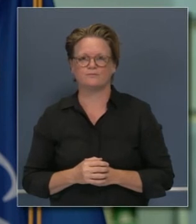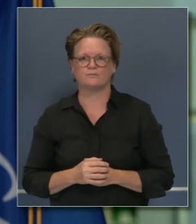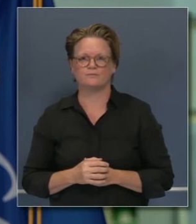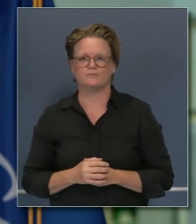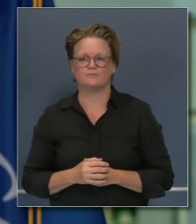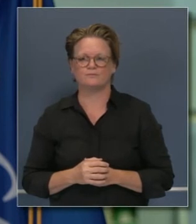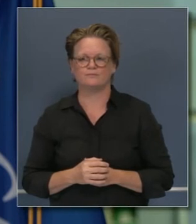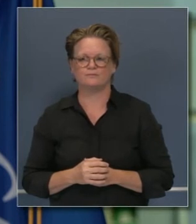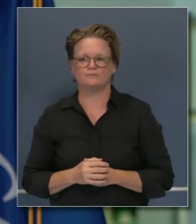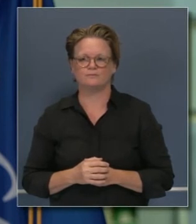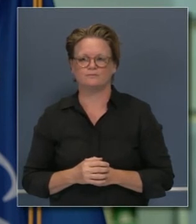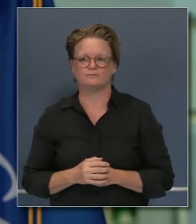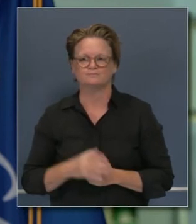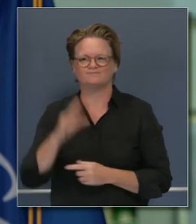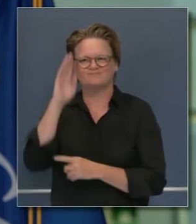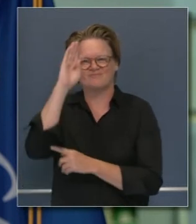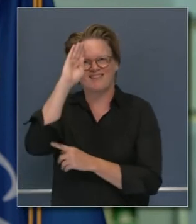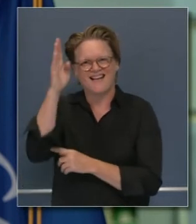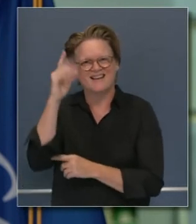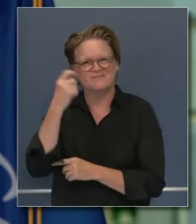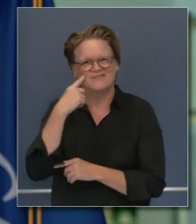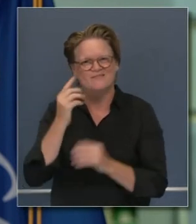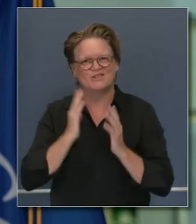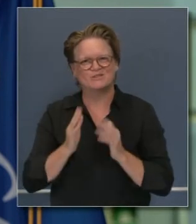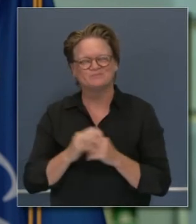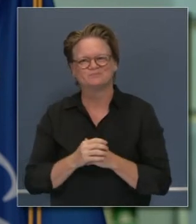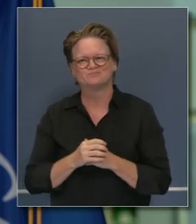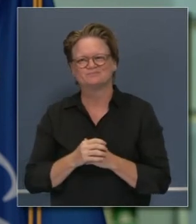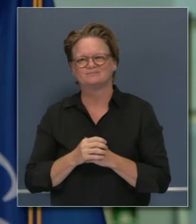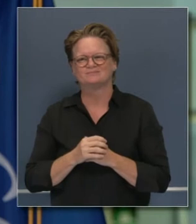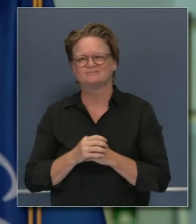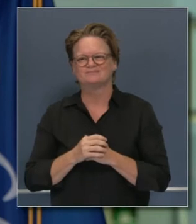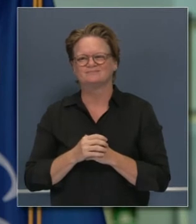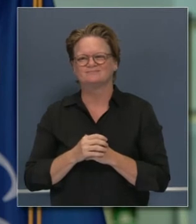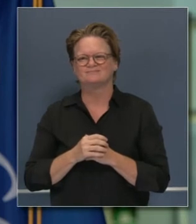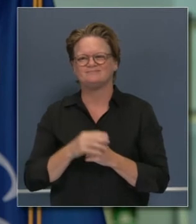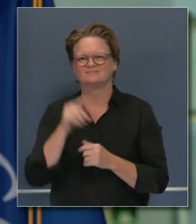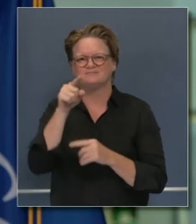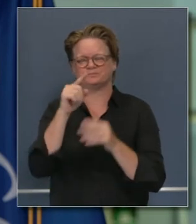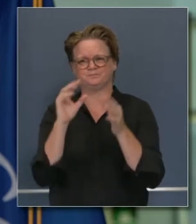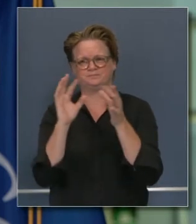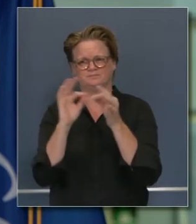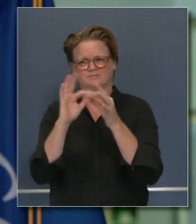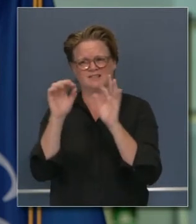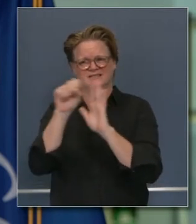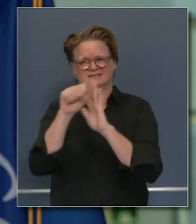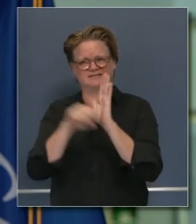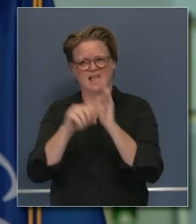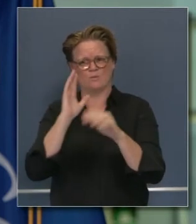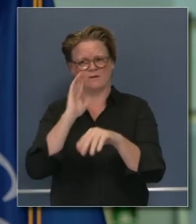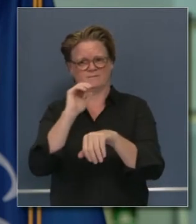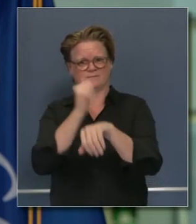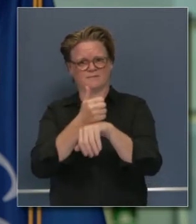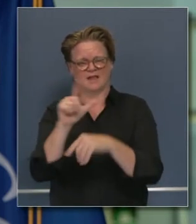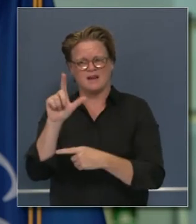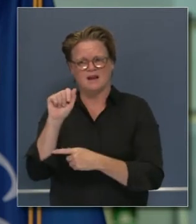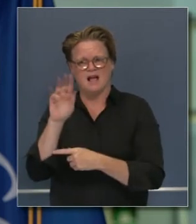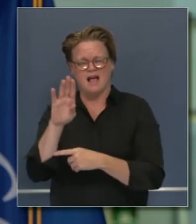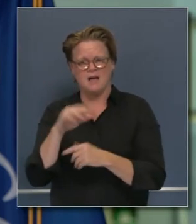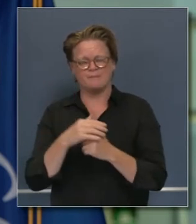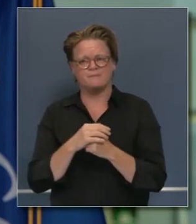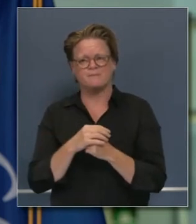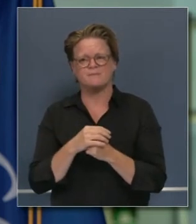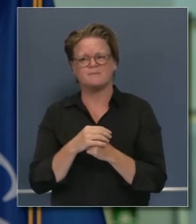hola este comunicado de prensa que el estado dice que va a crear una instalación de laboratorio para